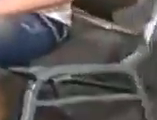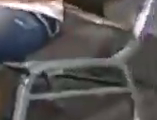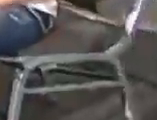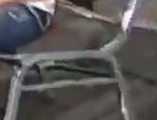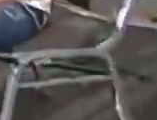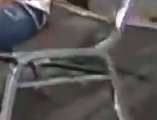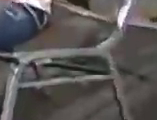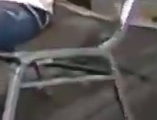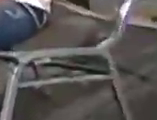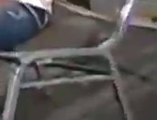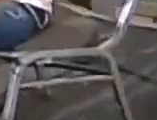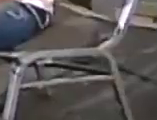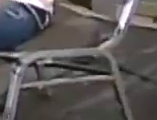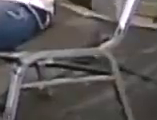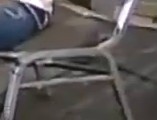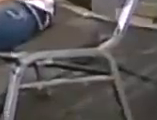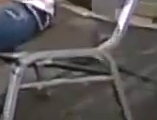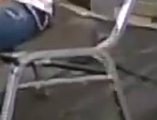Bien,